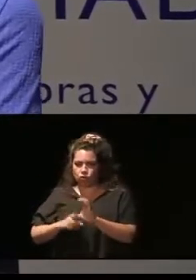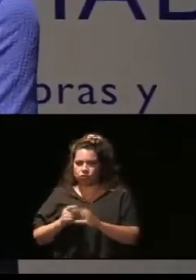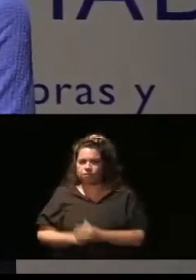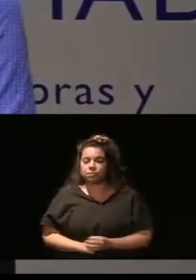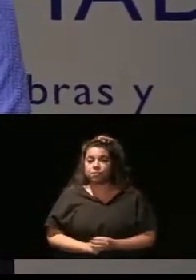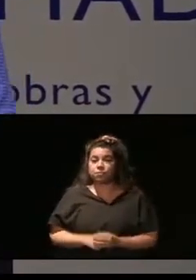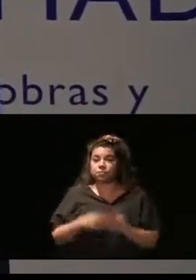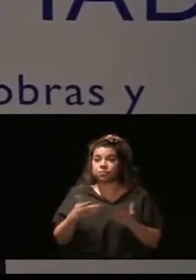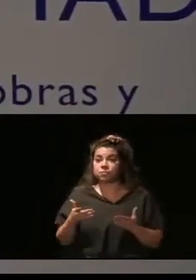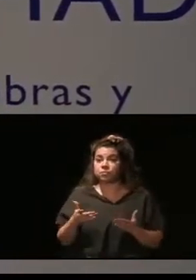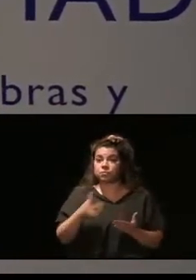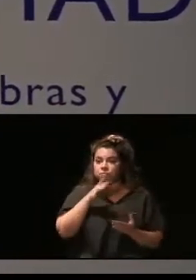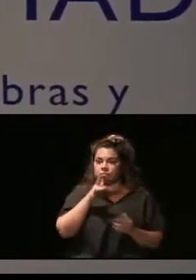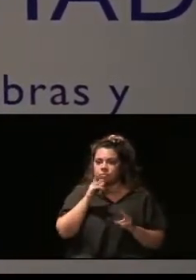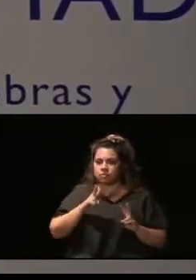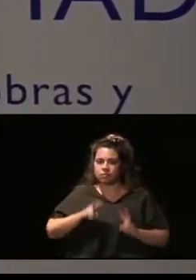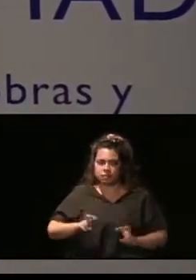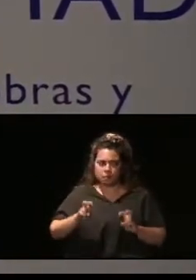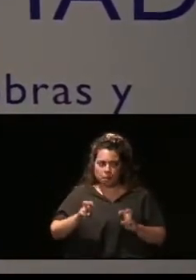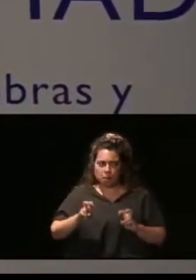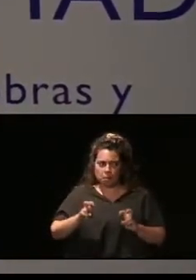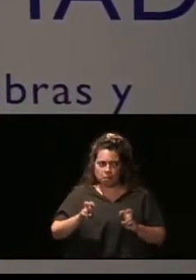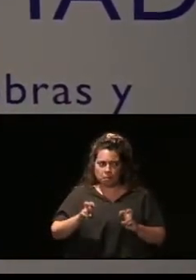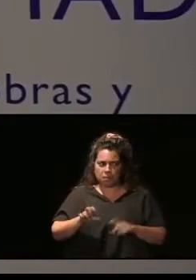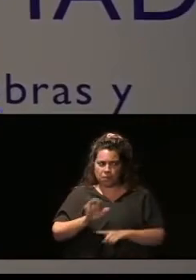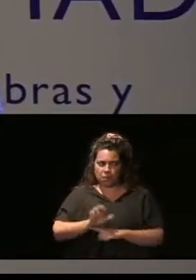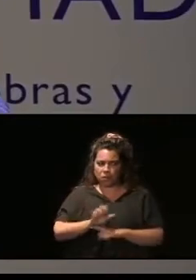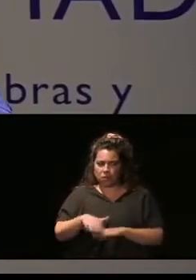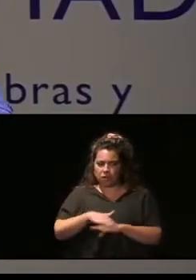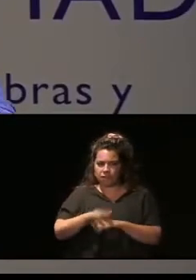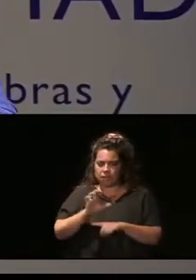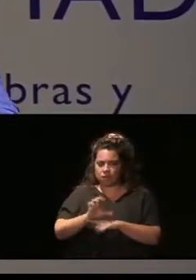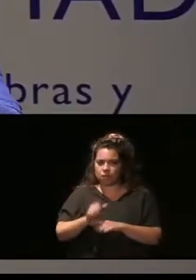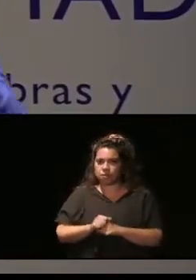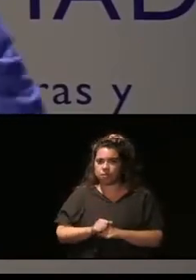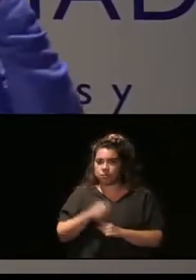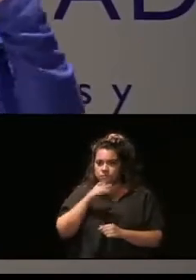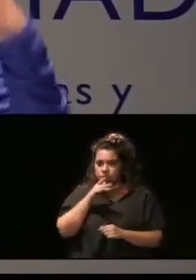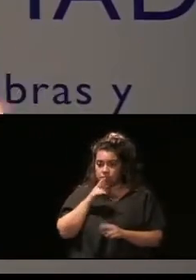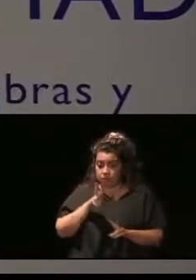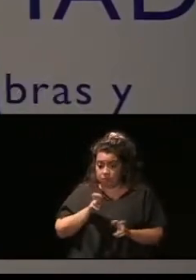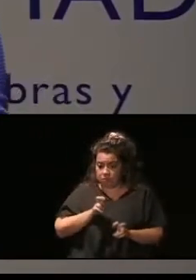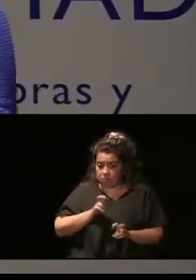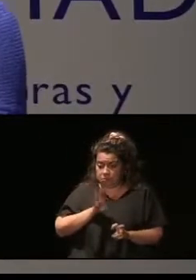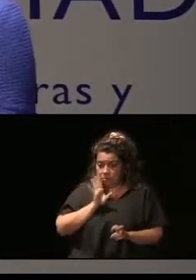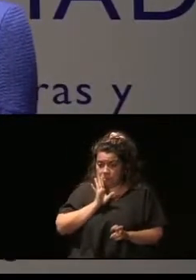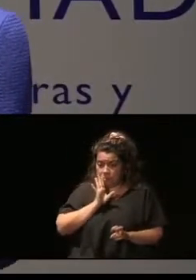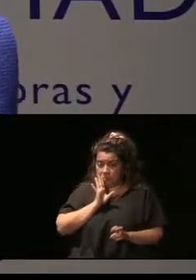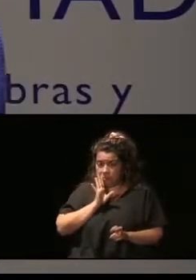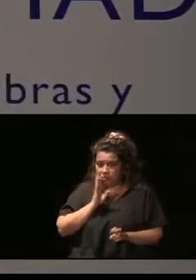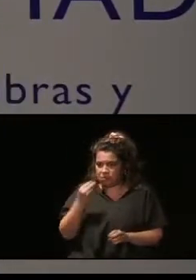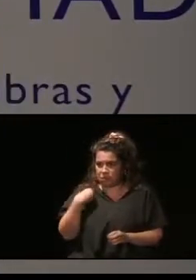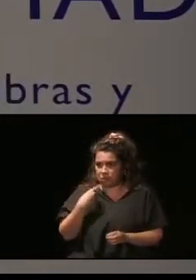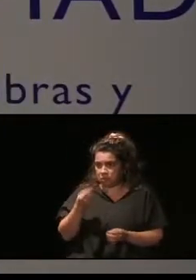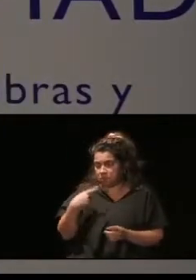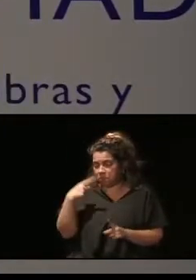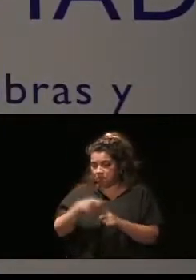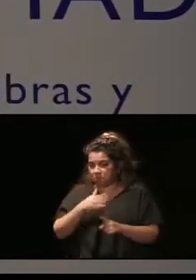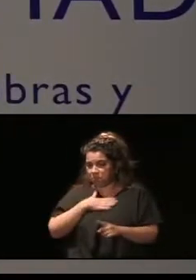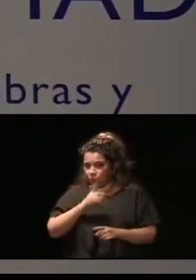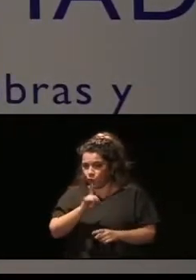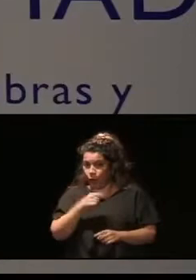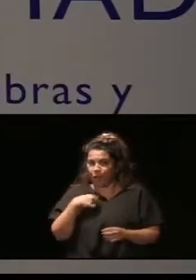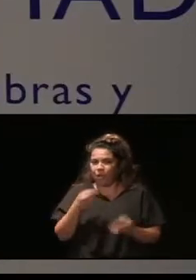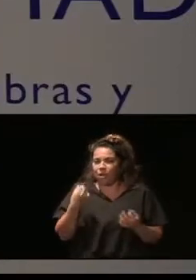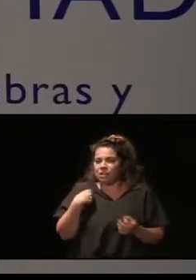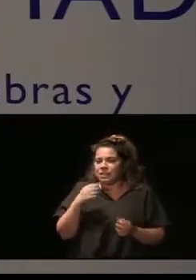Y, bueno, ya ahora entro con el tema que hemos estado hablando, bueno, pues fundamentalmente aquí, que no era únicamente el objeto de nuestra ponencia y que tiene que ver con otro de